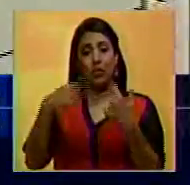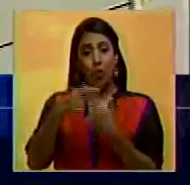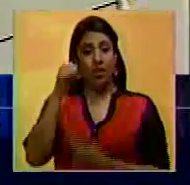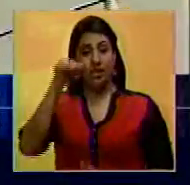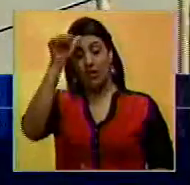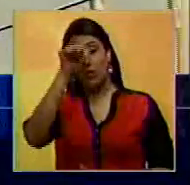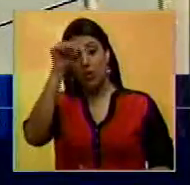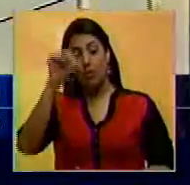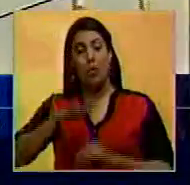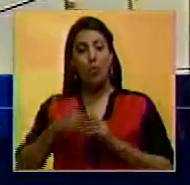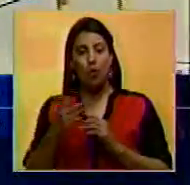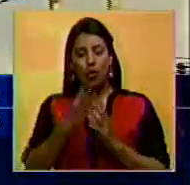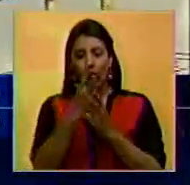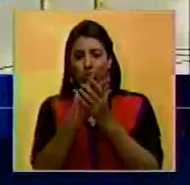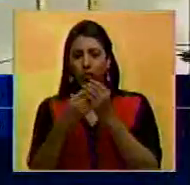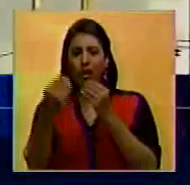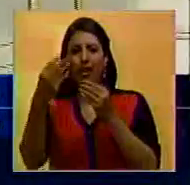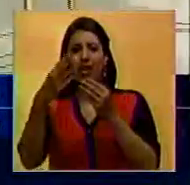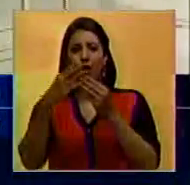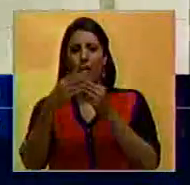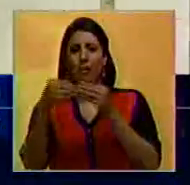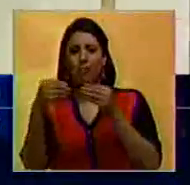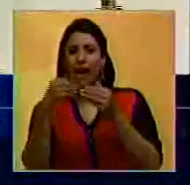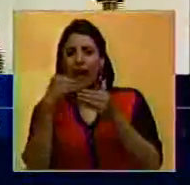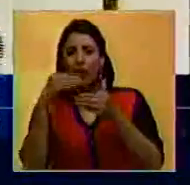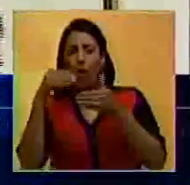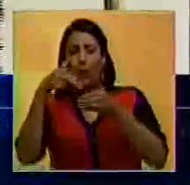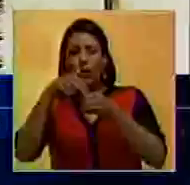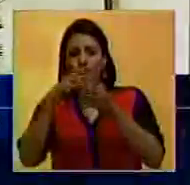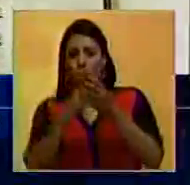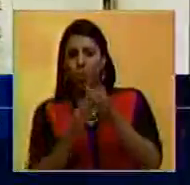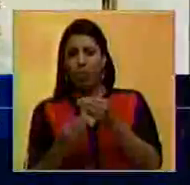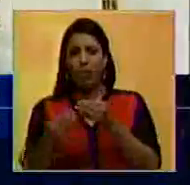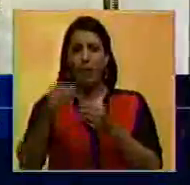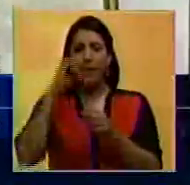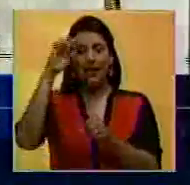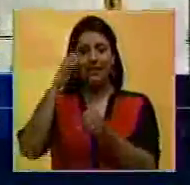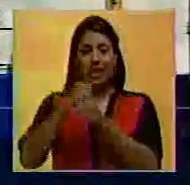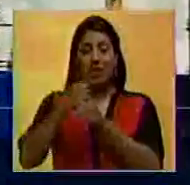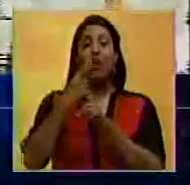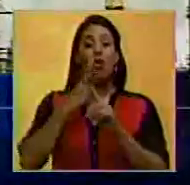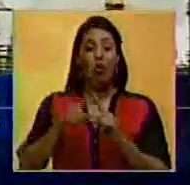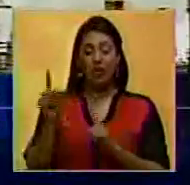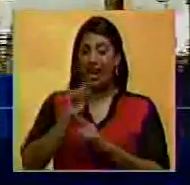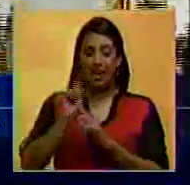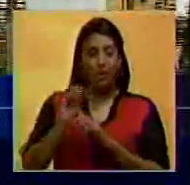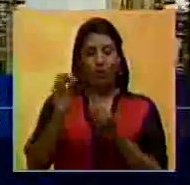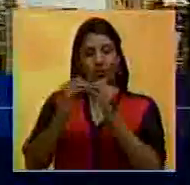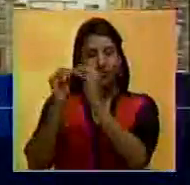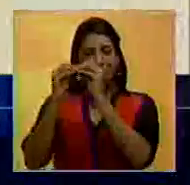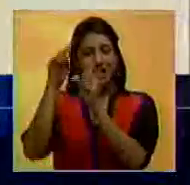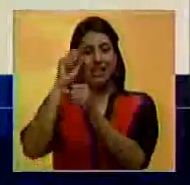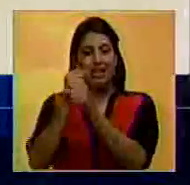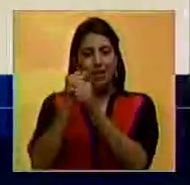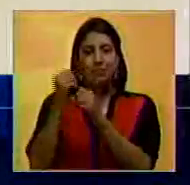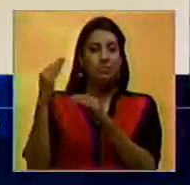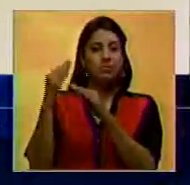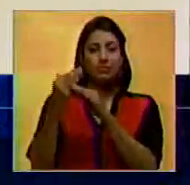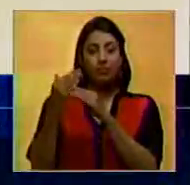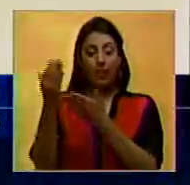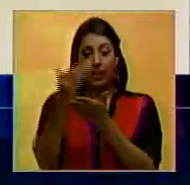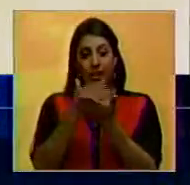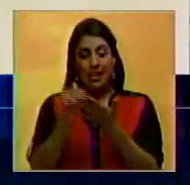fin de semana tras una fuga de crudo durante las operaciones de despacho. De forma inmediata iniciaron las labores de contención,